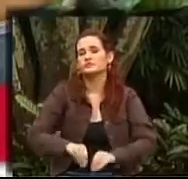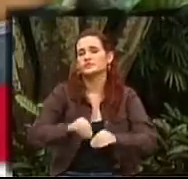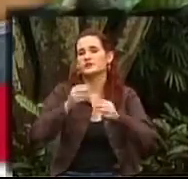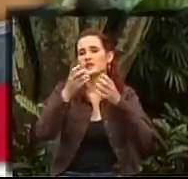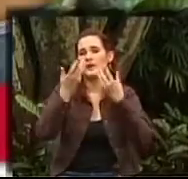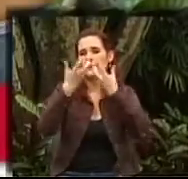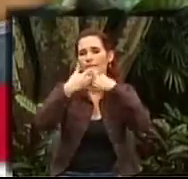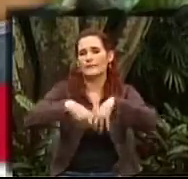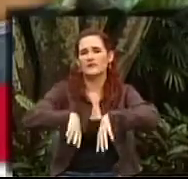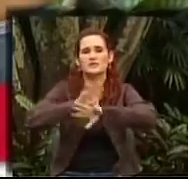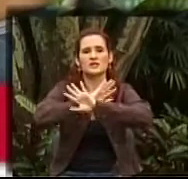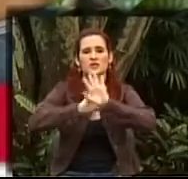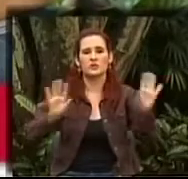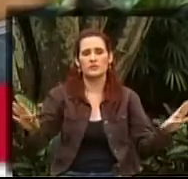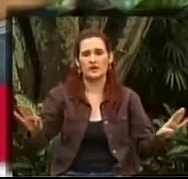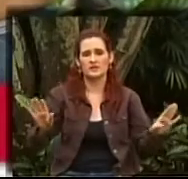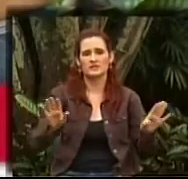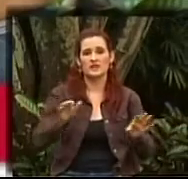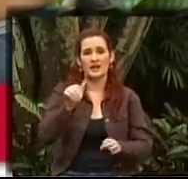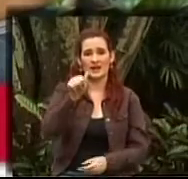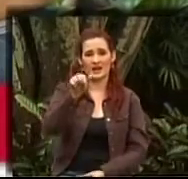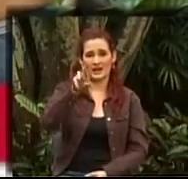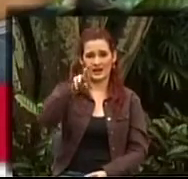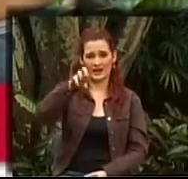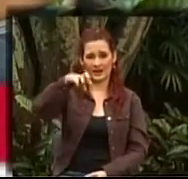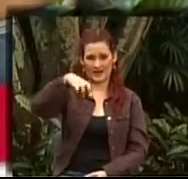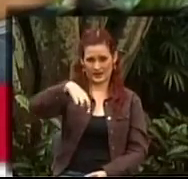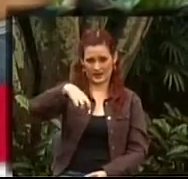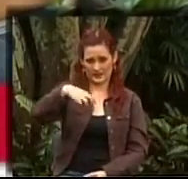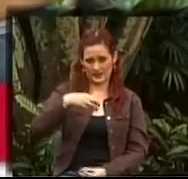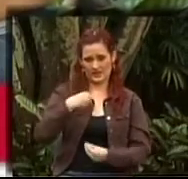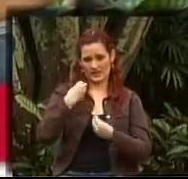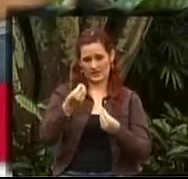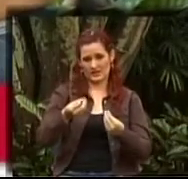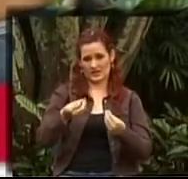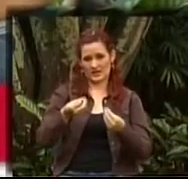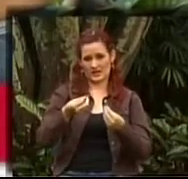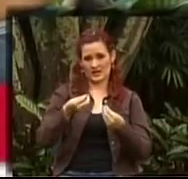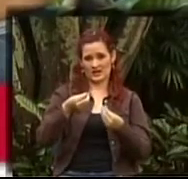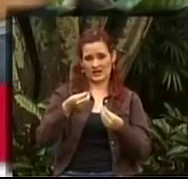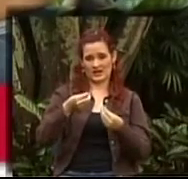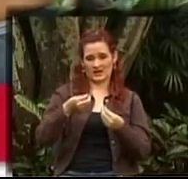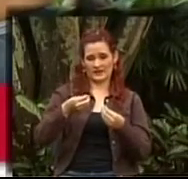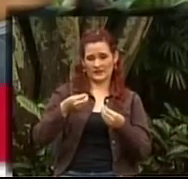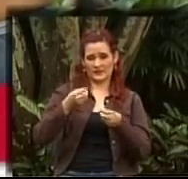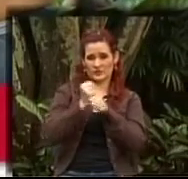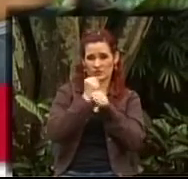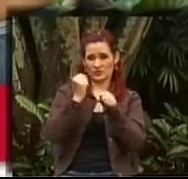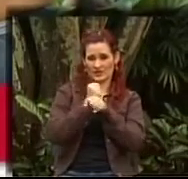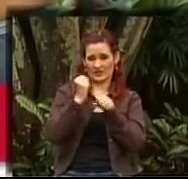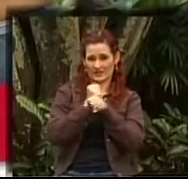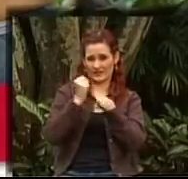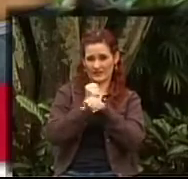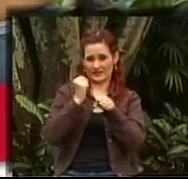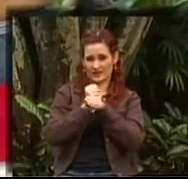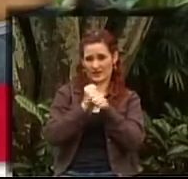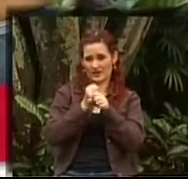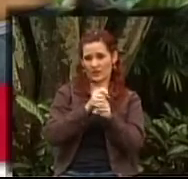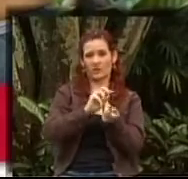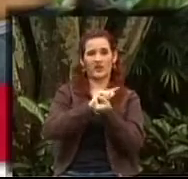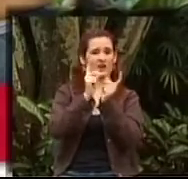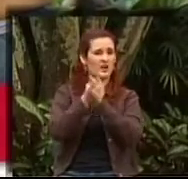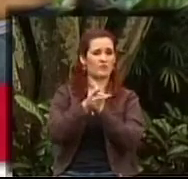En sea, la ARP me sacó, me invadió los accidentes de trabajo por enfermedad común.